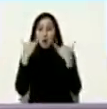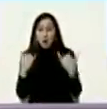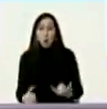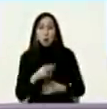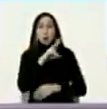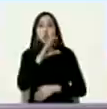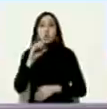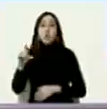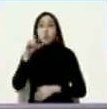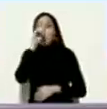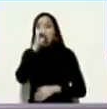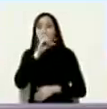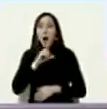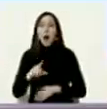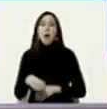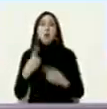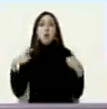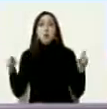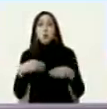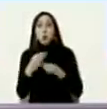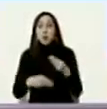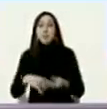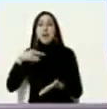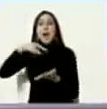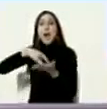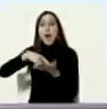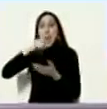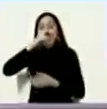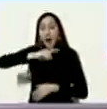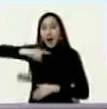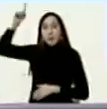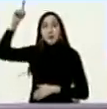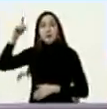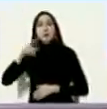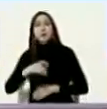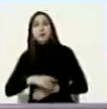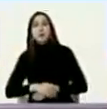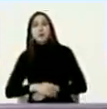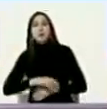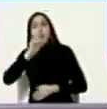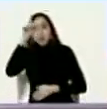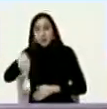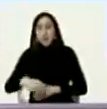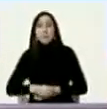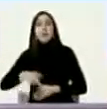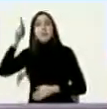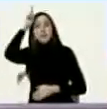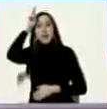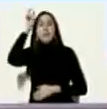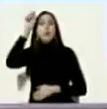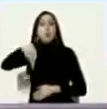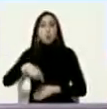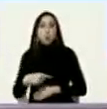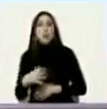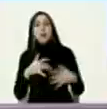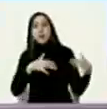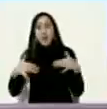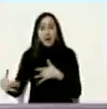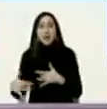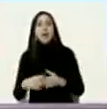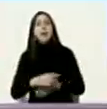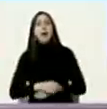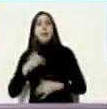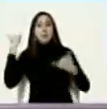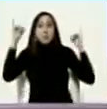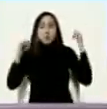la era bicentenaria de Carabobo de Junín de Ayacucho y del Congreso de Panamá cuando en